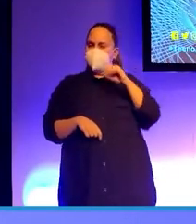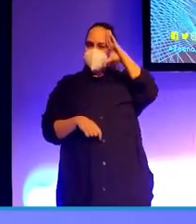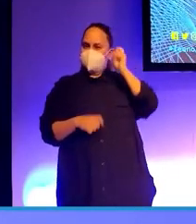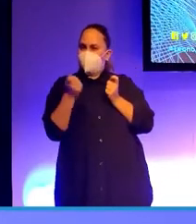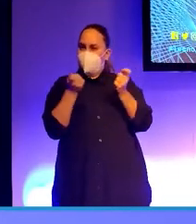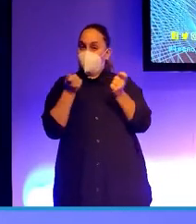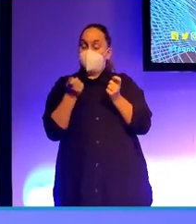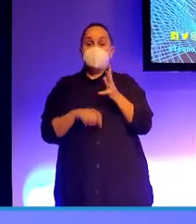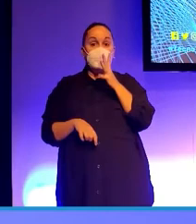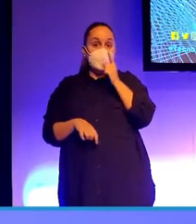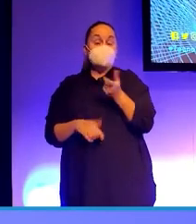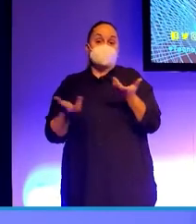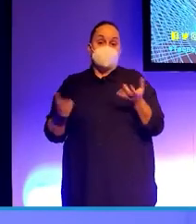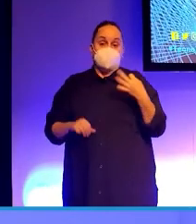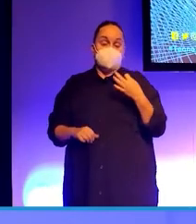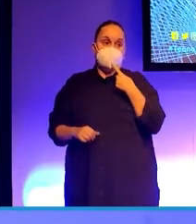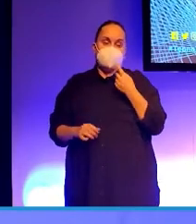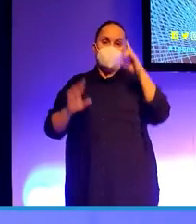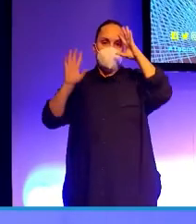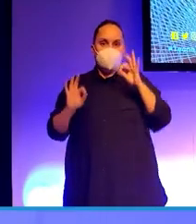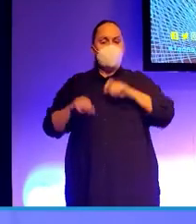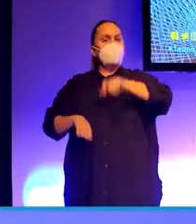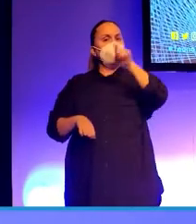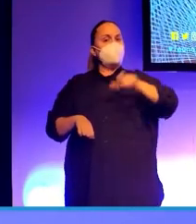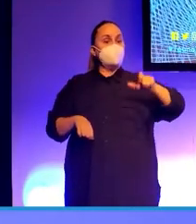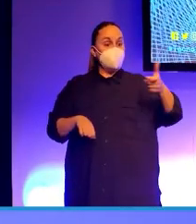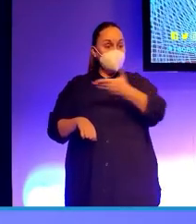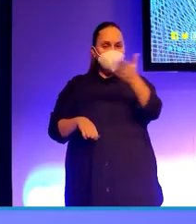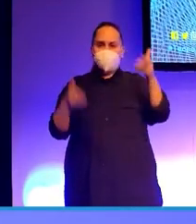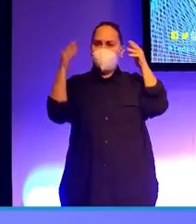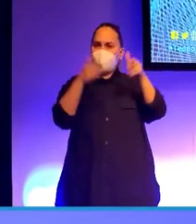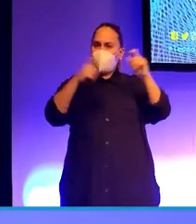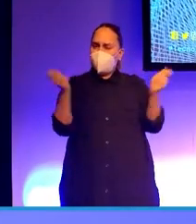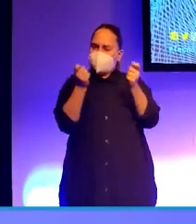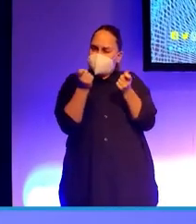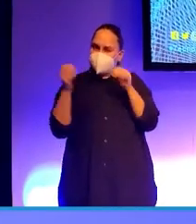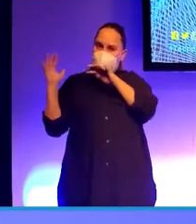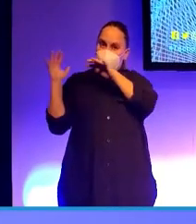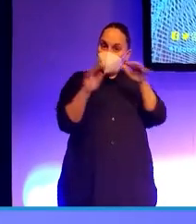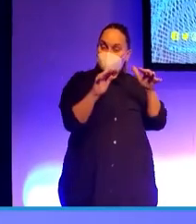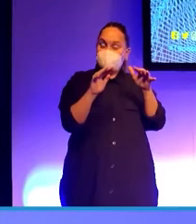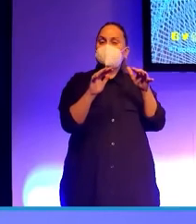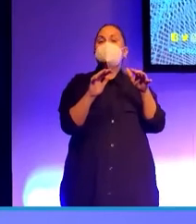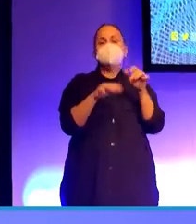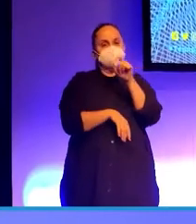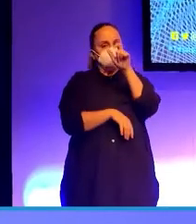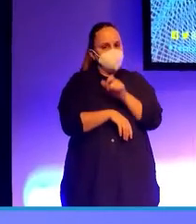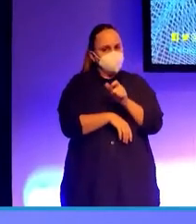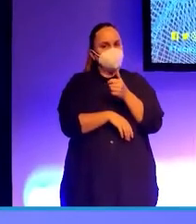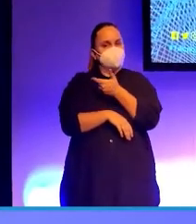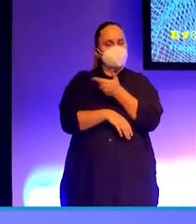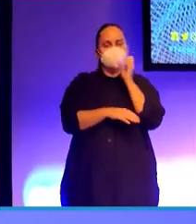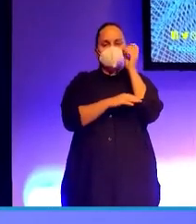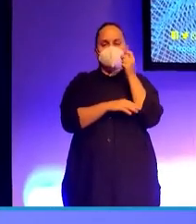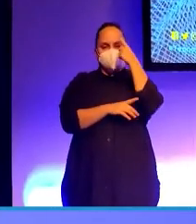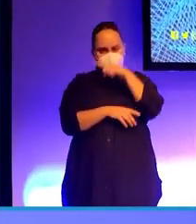eso, algo de sentido tiene afirmar que las personas han de ser el foco de la campaña. Y algo de esto sabe, apenas un poquito, nuestro siguiente